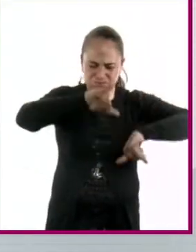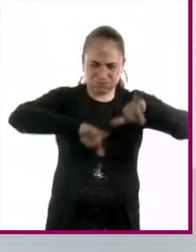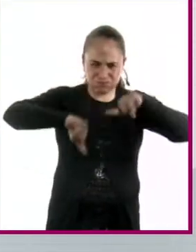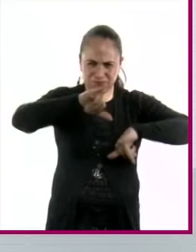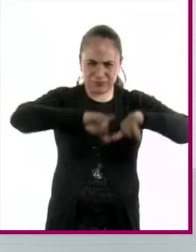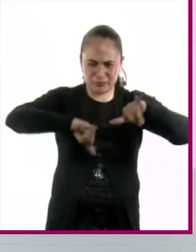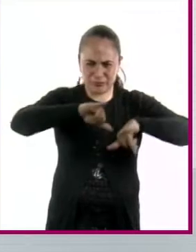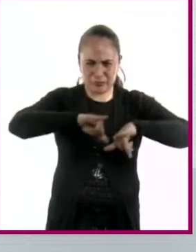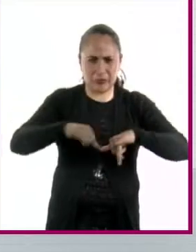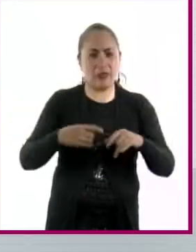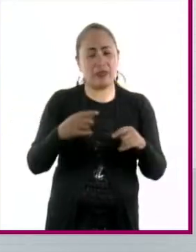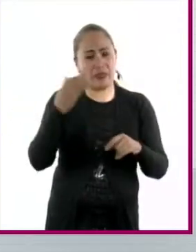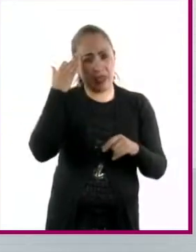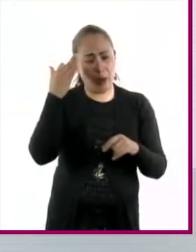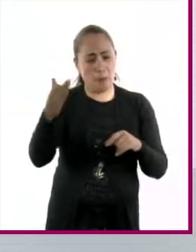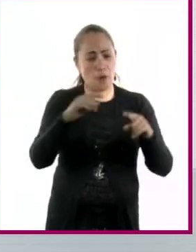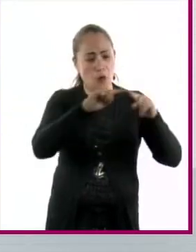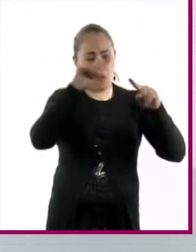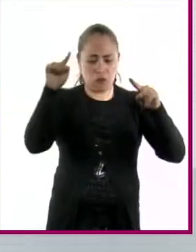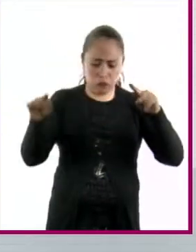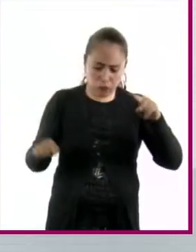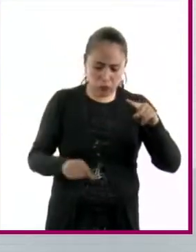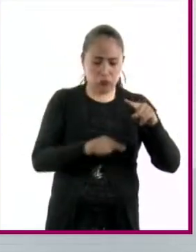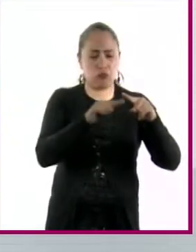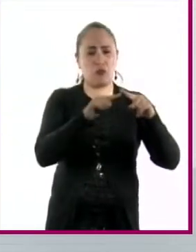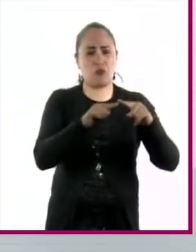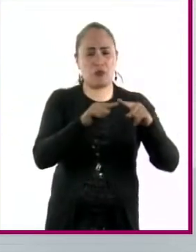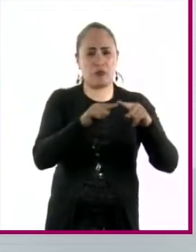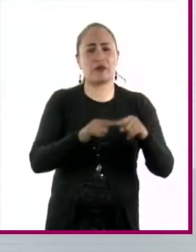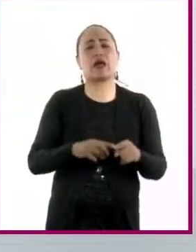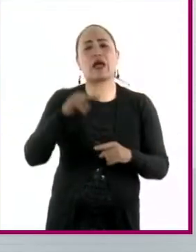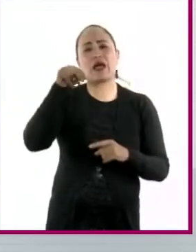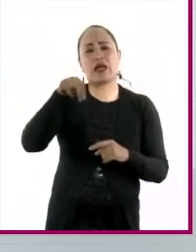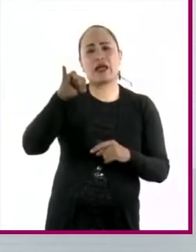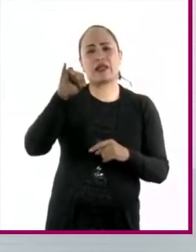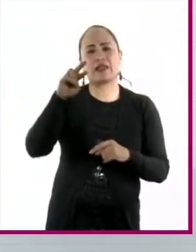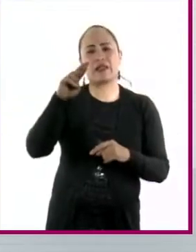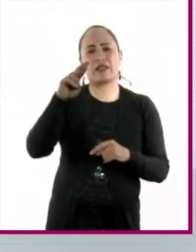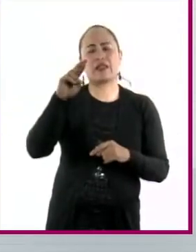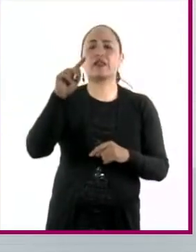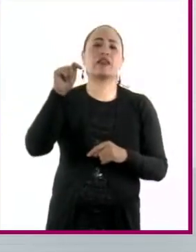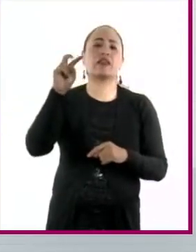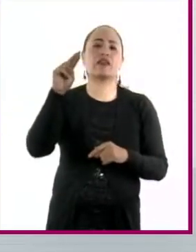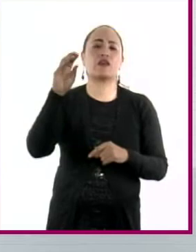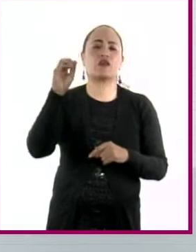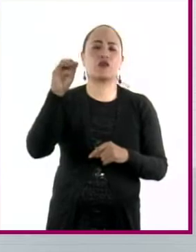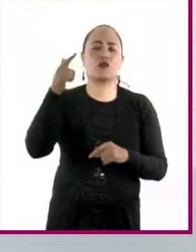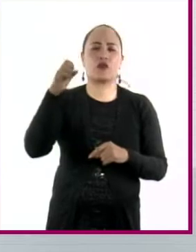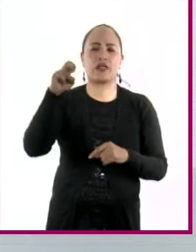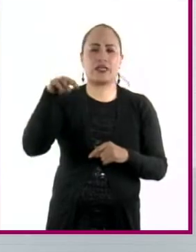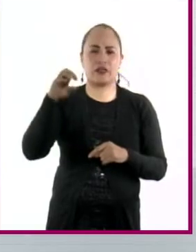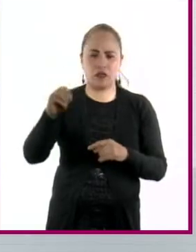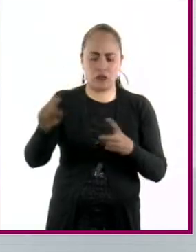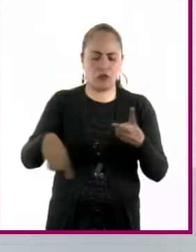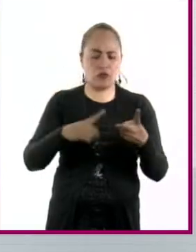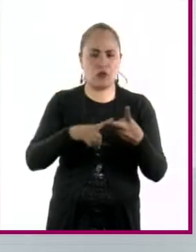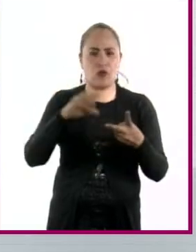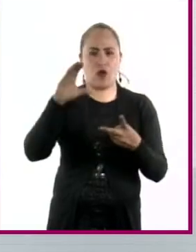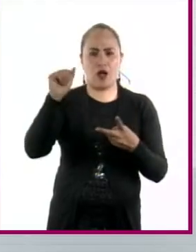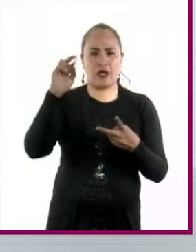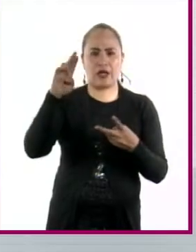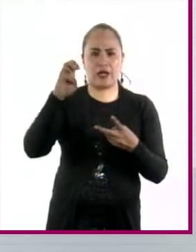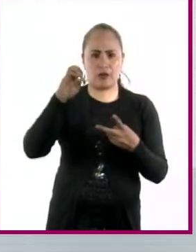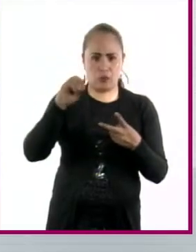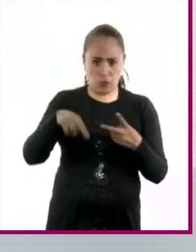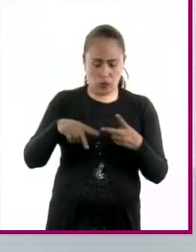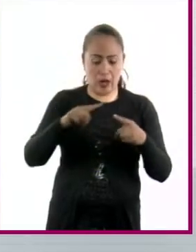un ciclo que es una especie de reloj del nitrógeno y del carbón. Y este reloj se rompe porque le está entrando